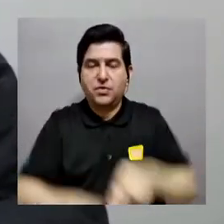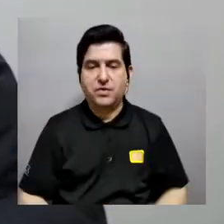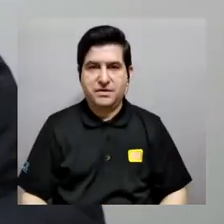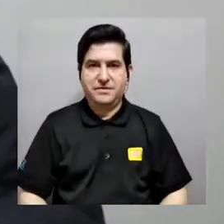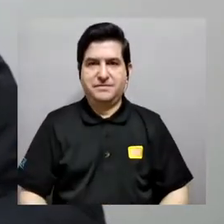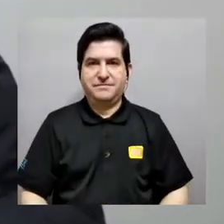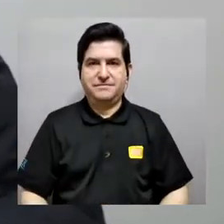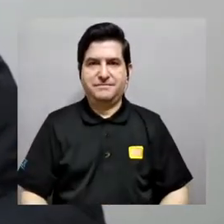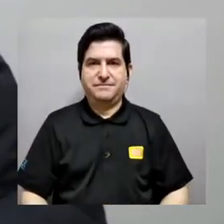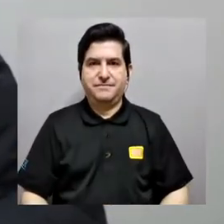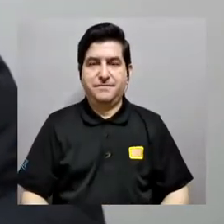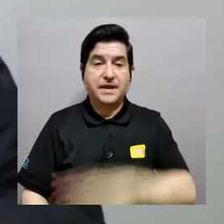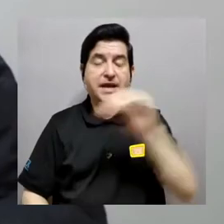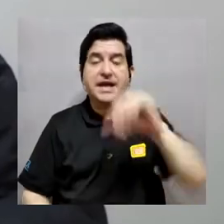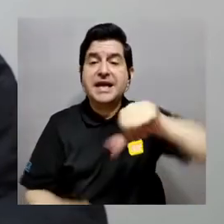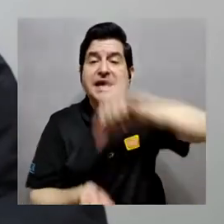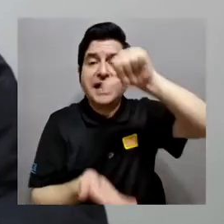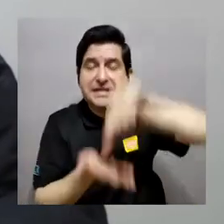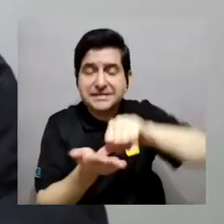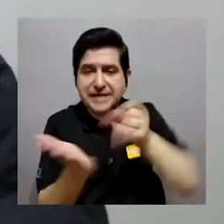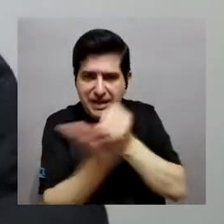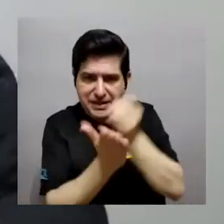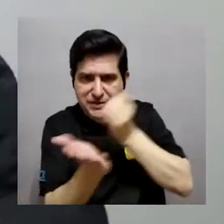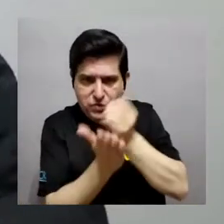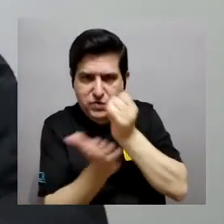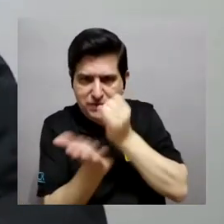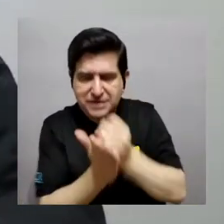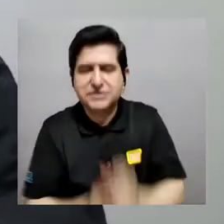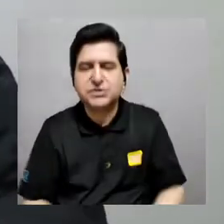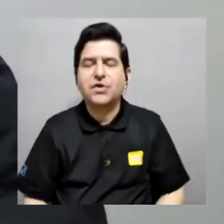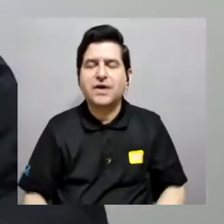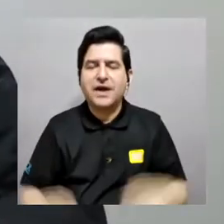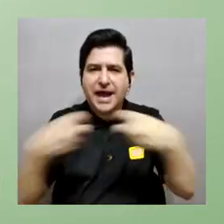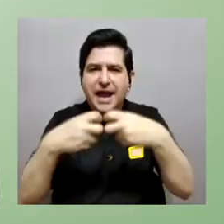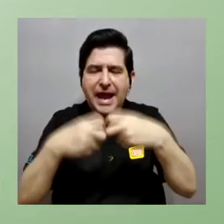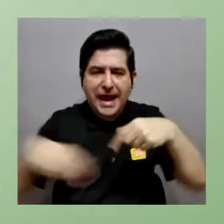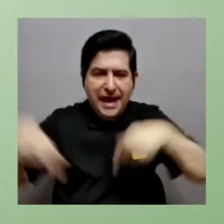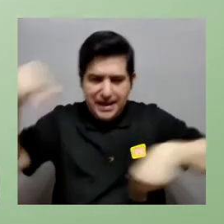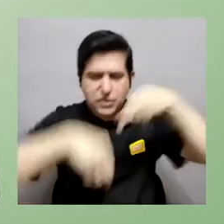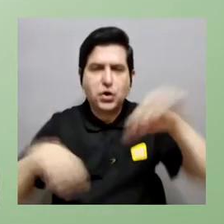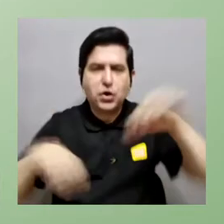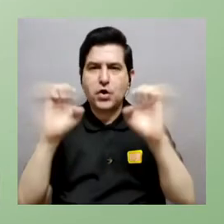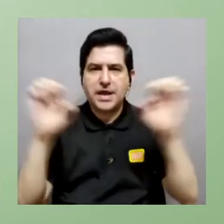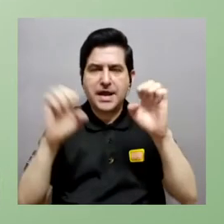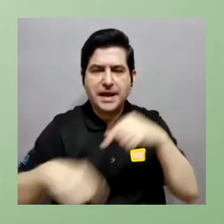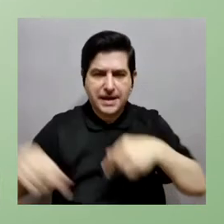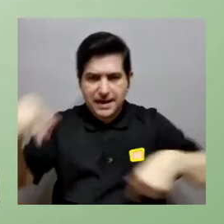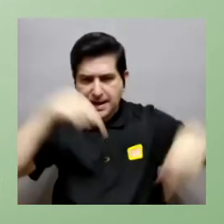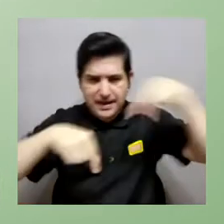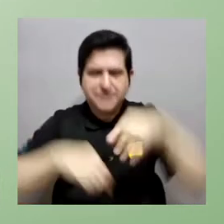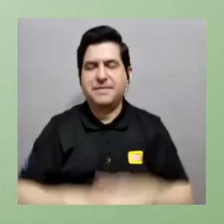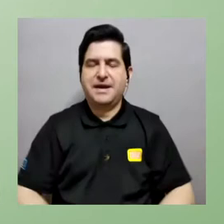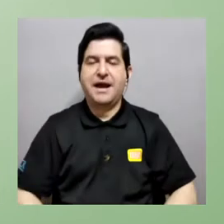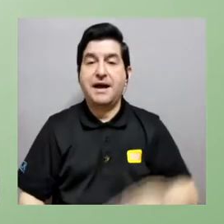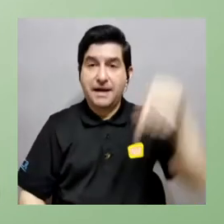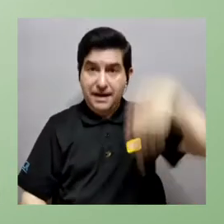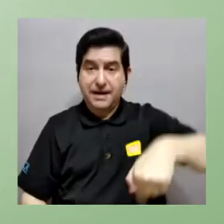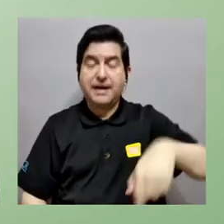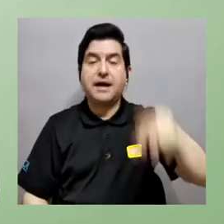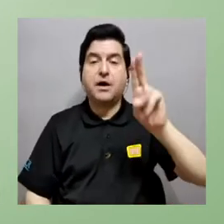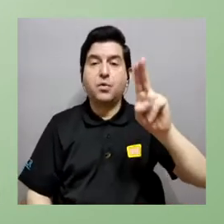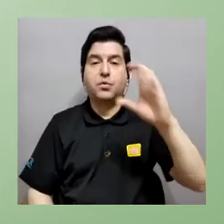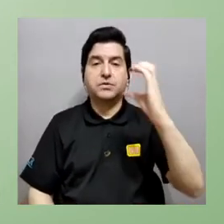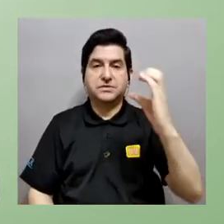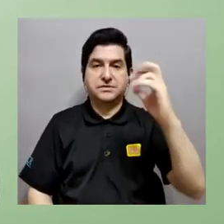Ciprona y en el Centro de Investigación en Electroquímica y Energía Química CELEC, acá en la